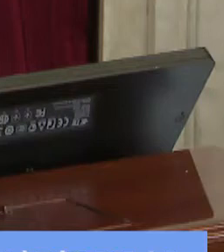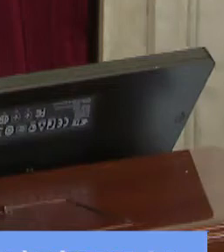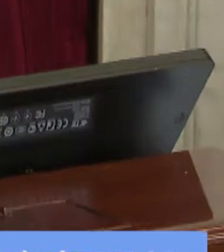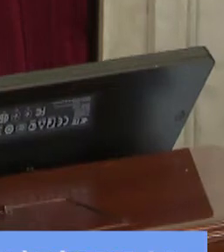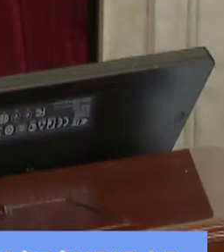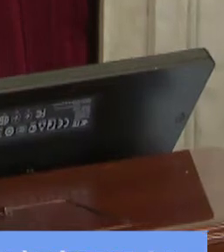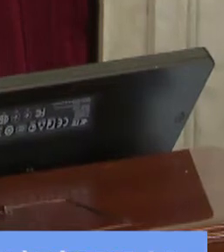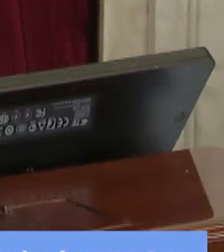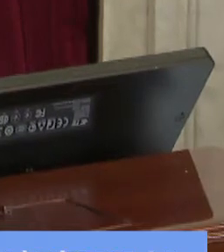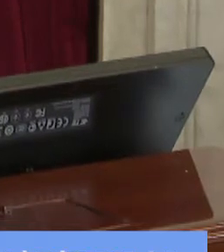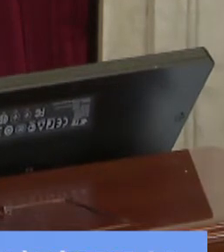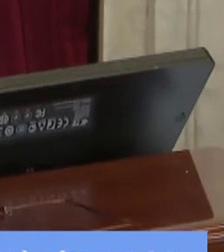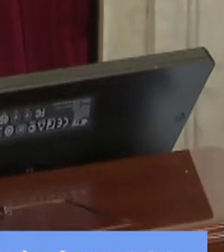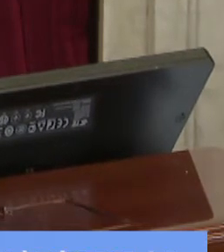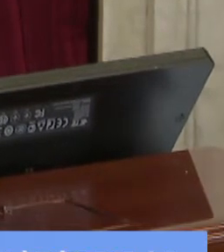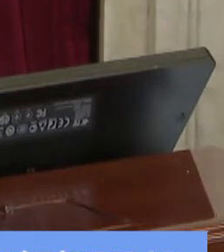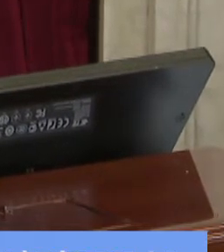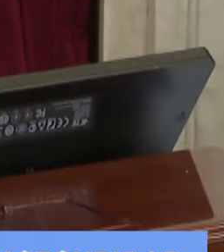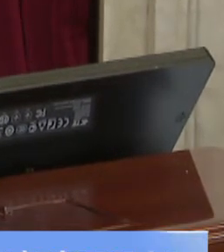La palabra, el senador Oscar Parrilli.